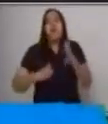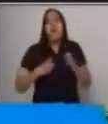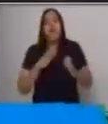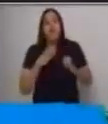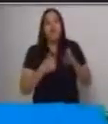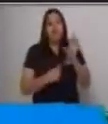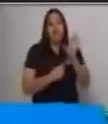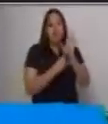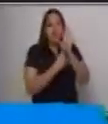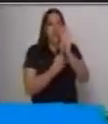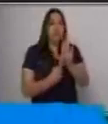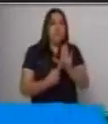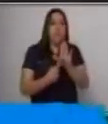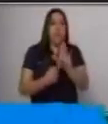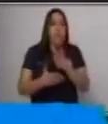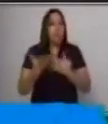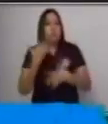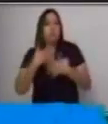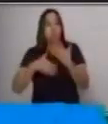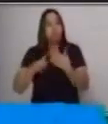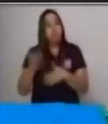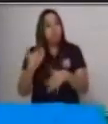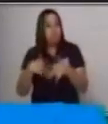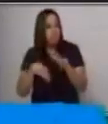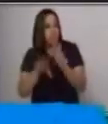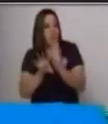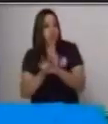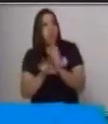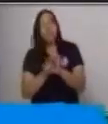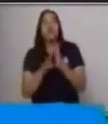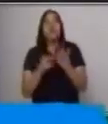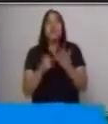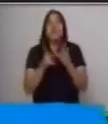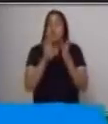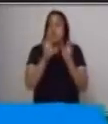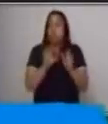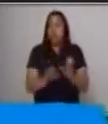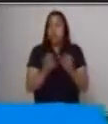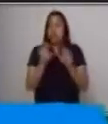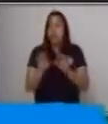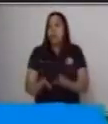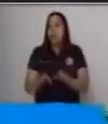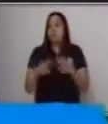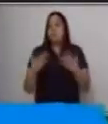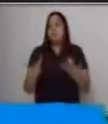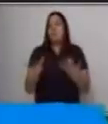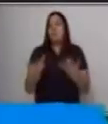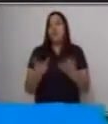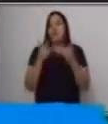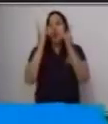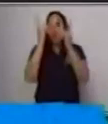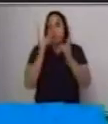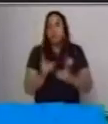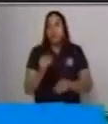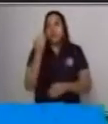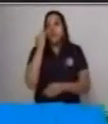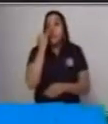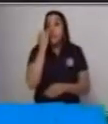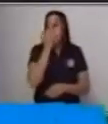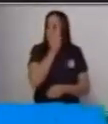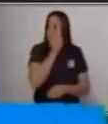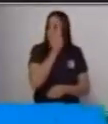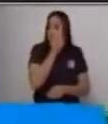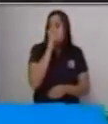escuchar esa canción. También, si es una persona con otra necesidad educativa especial, no vidente, puedes